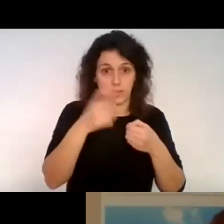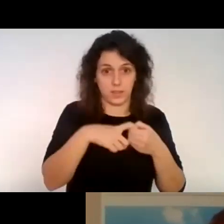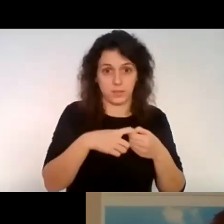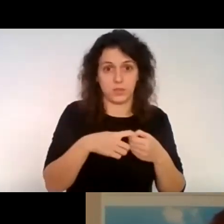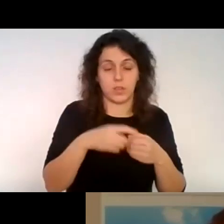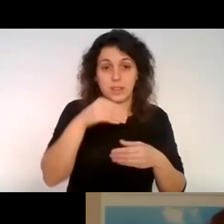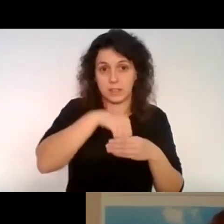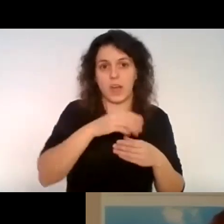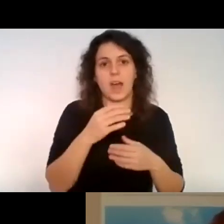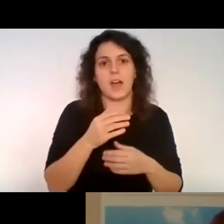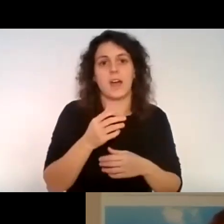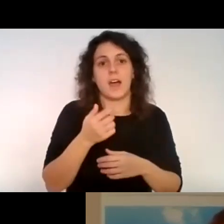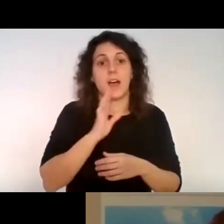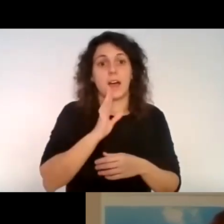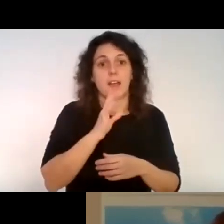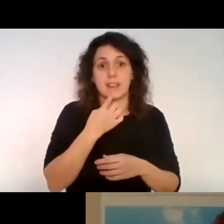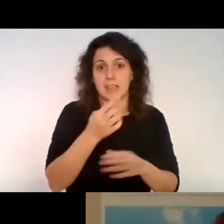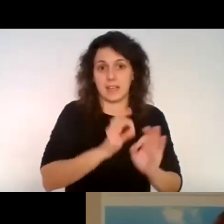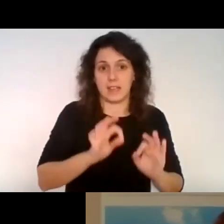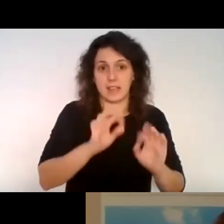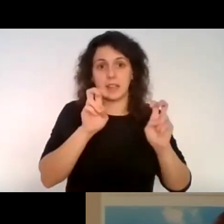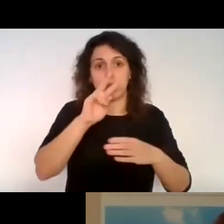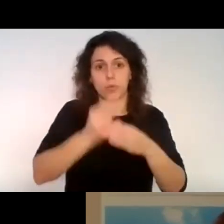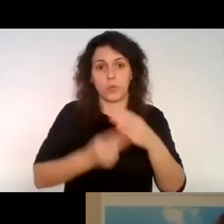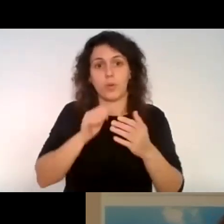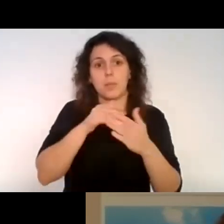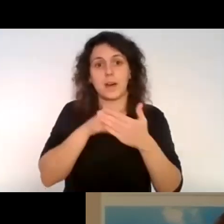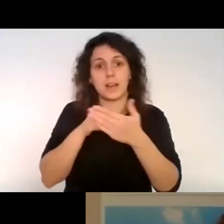no les comenté que todo lo que se hace con Buseos 100 Barreras es gratuito,